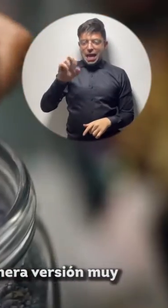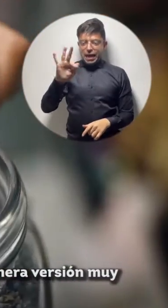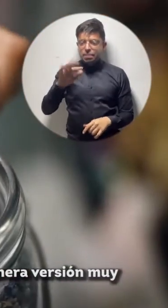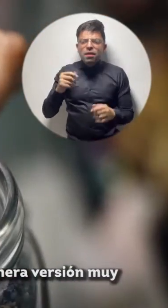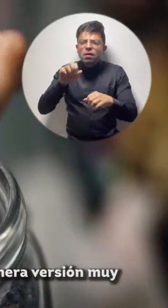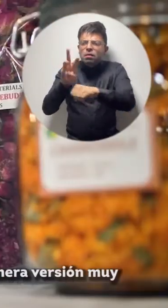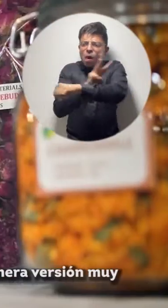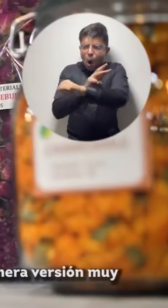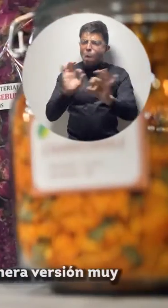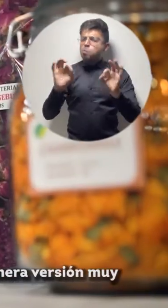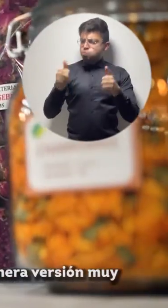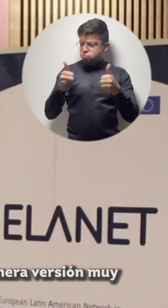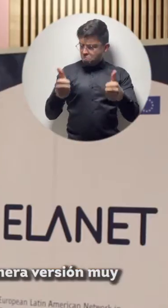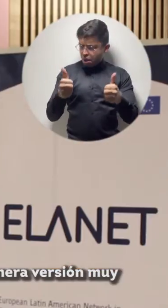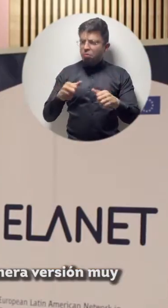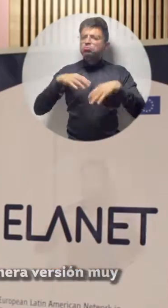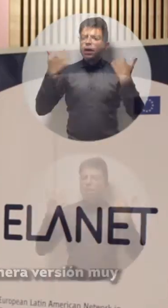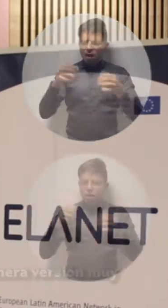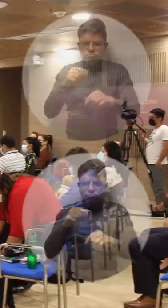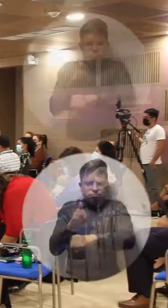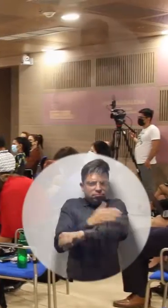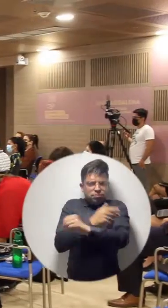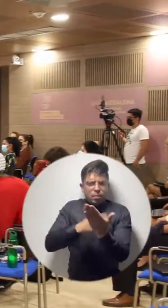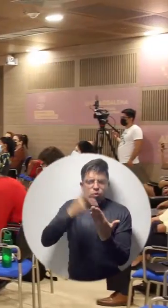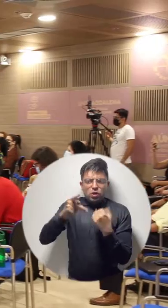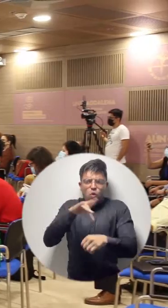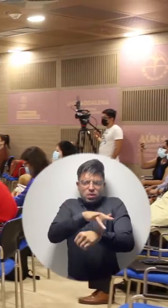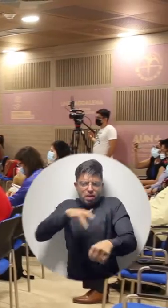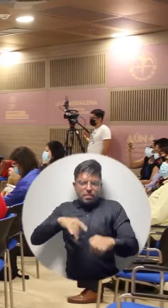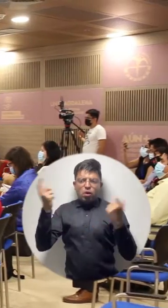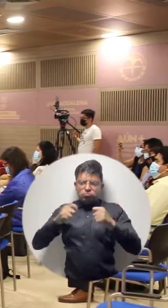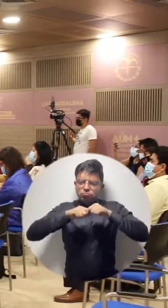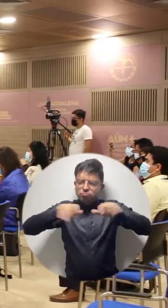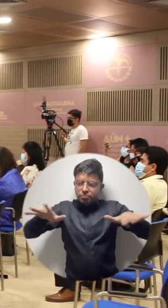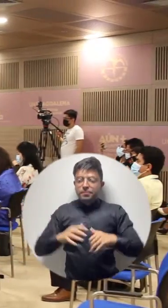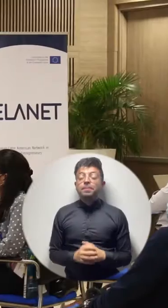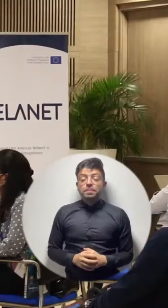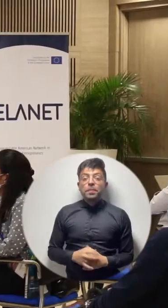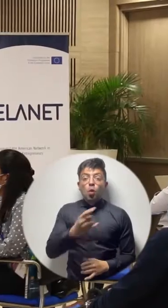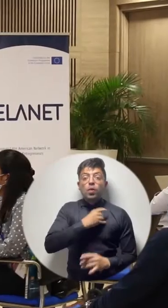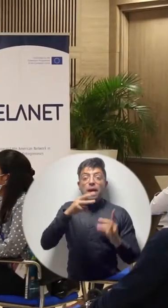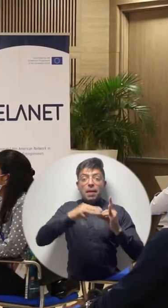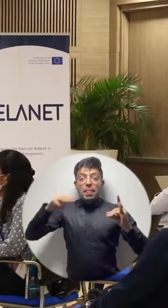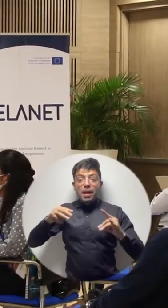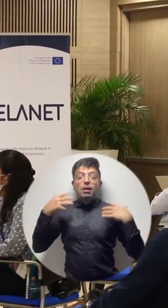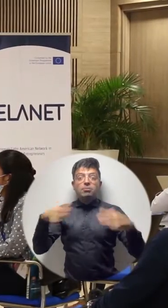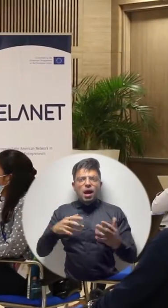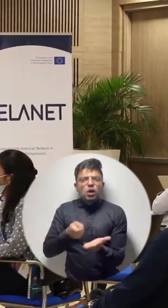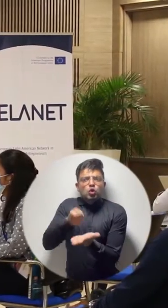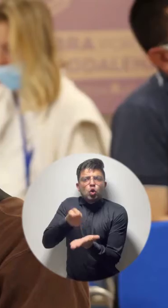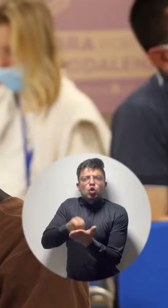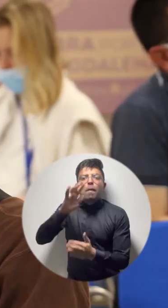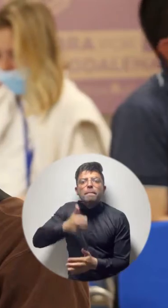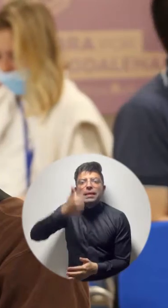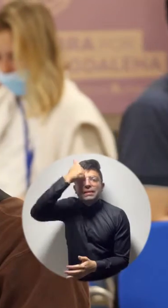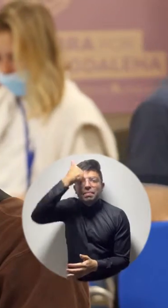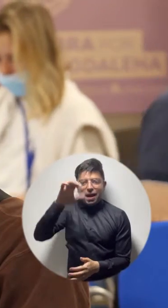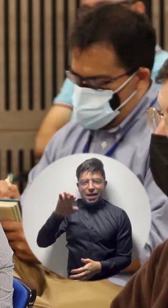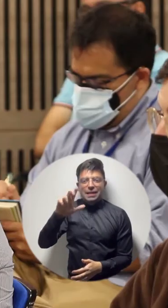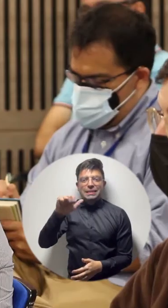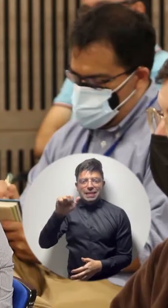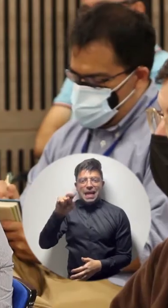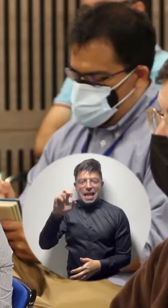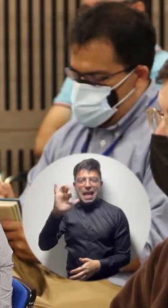primera versión muy early en el proyecto. Unimagdalena es uno de los socios principales de Elanet y a través del Centro de Innovación y